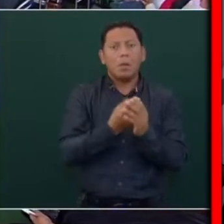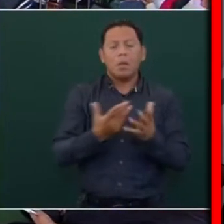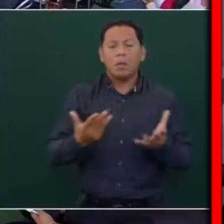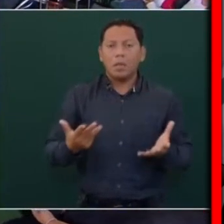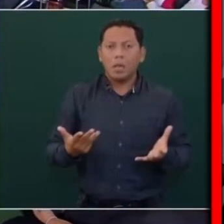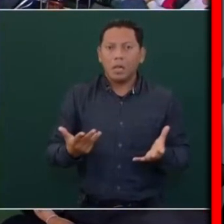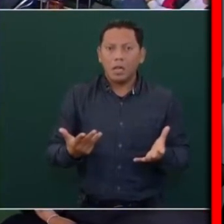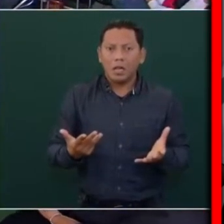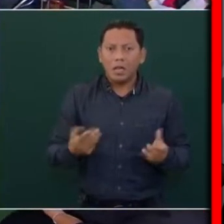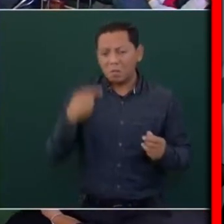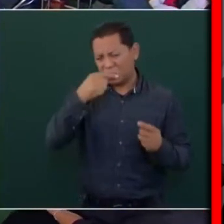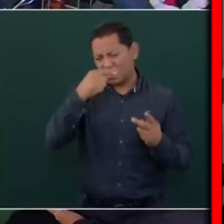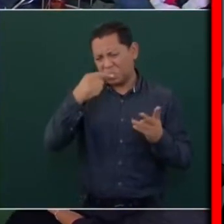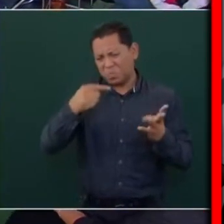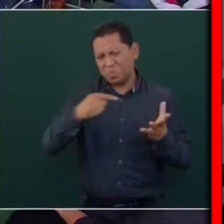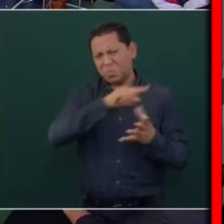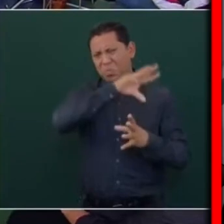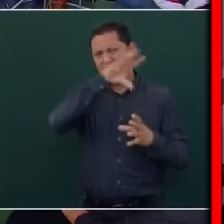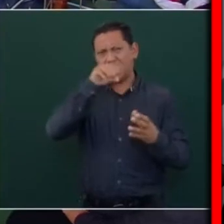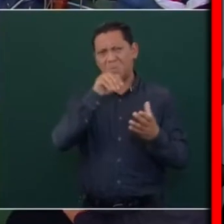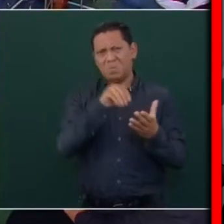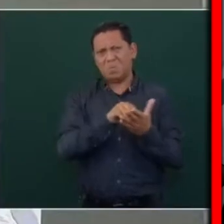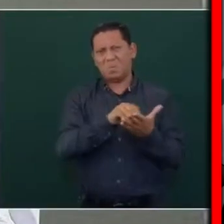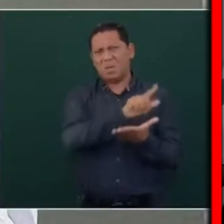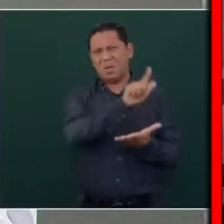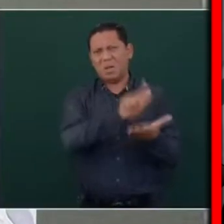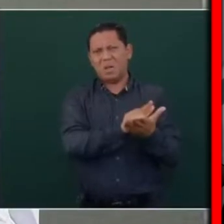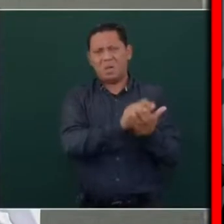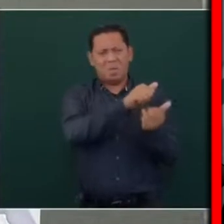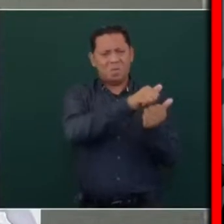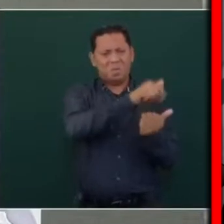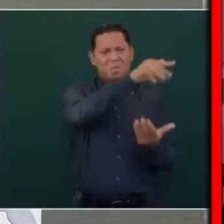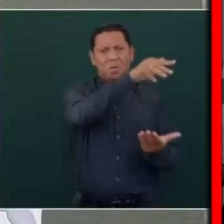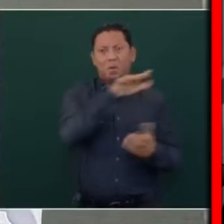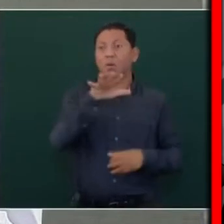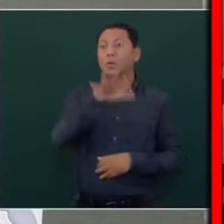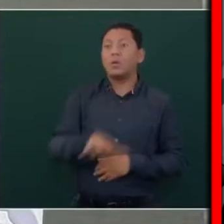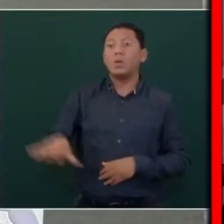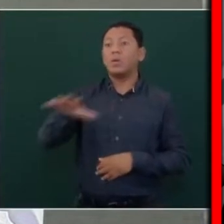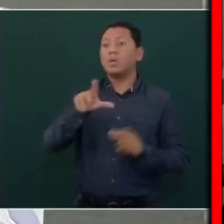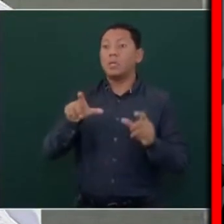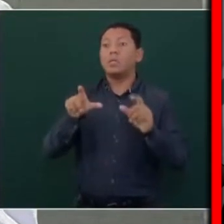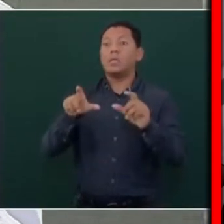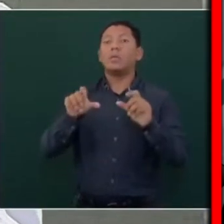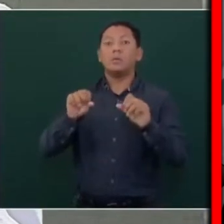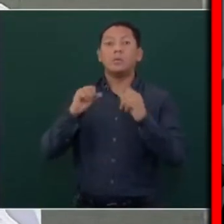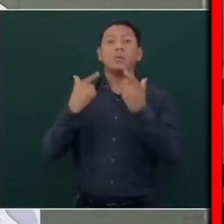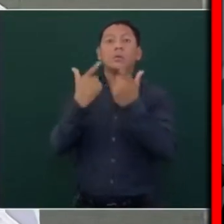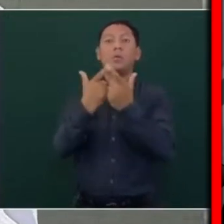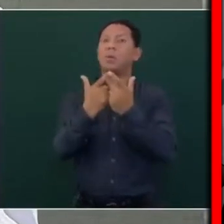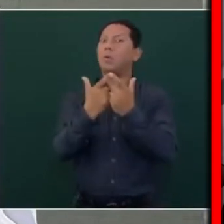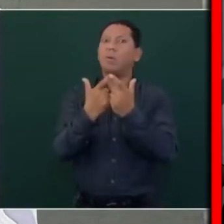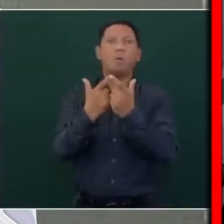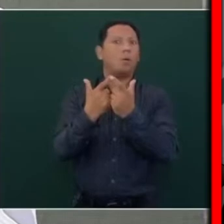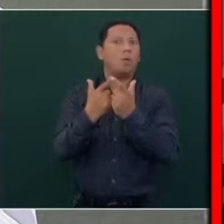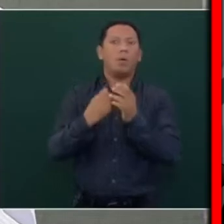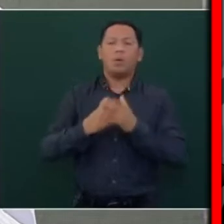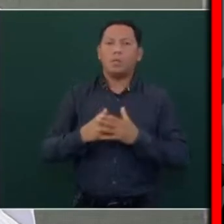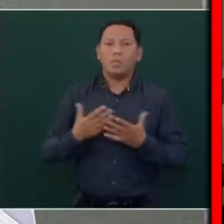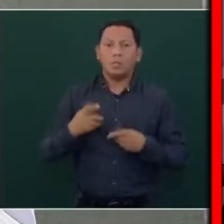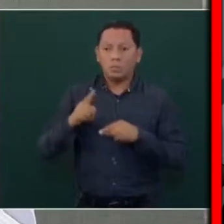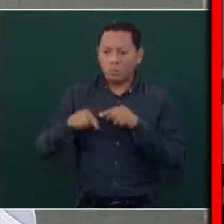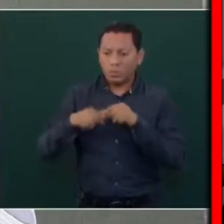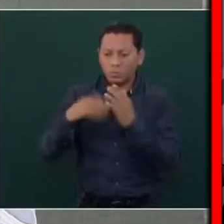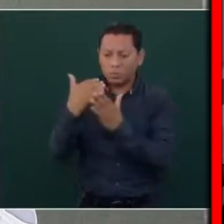Todas las reformas fueron para afectar la seguridad social, para entregar los bienes de la